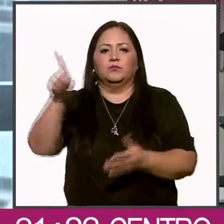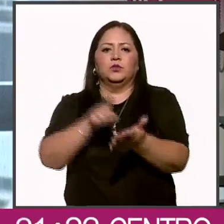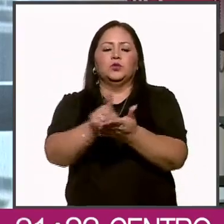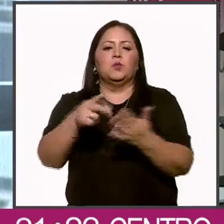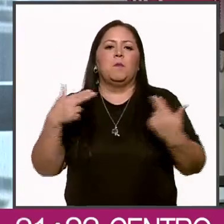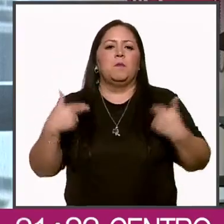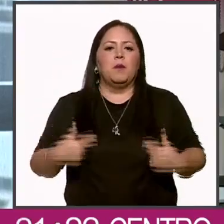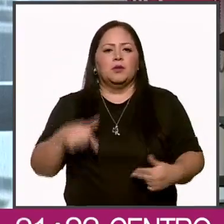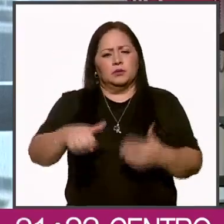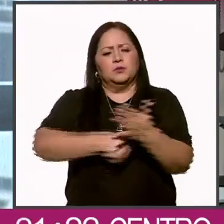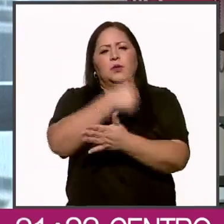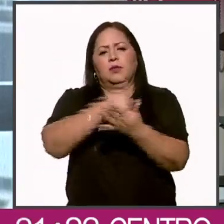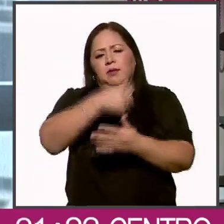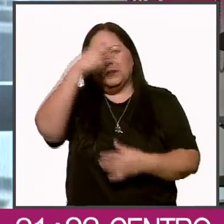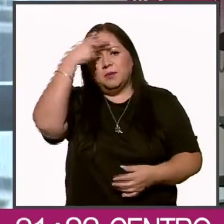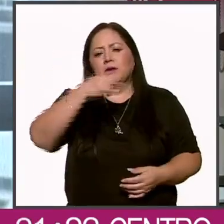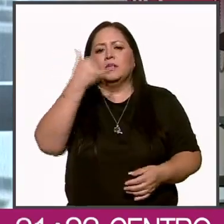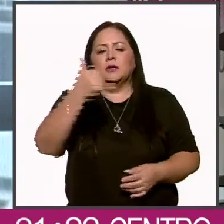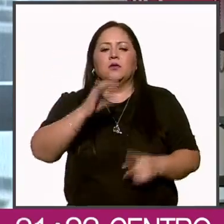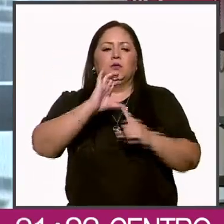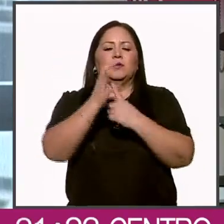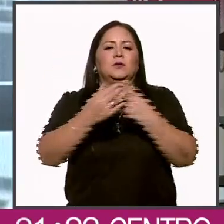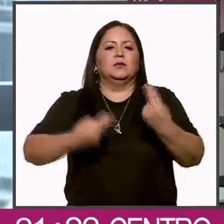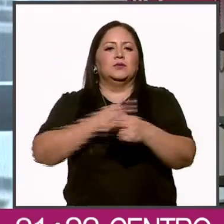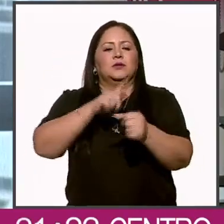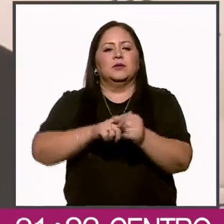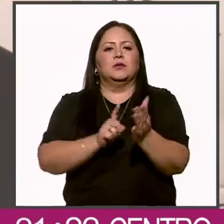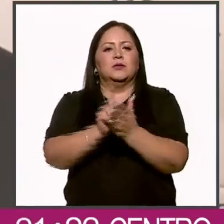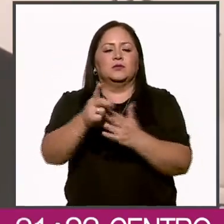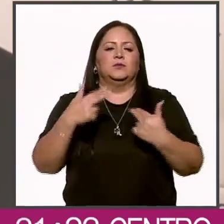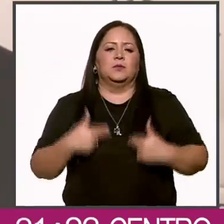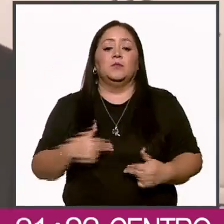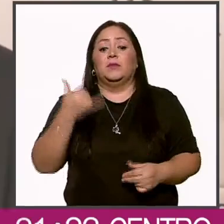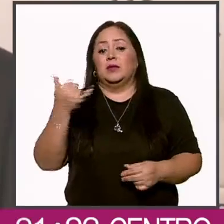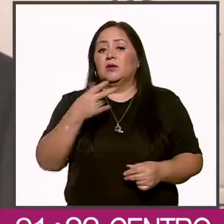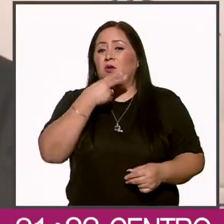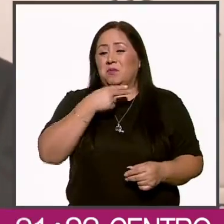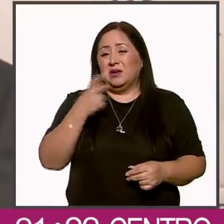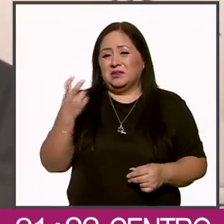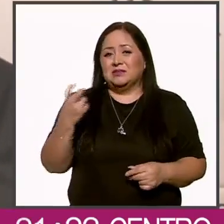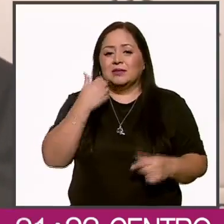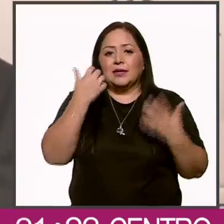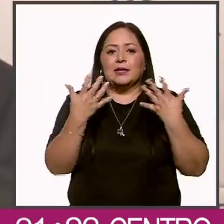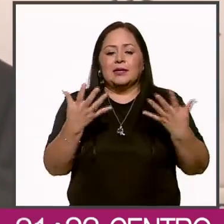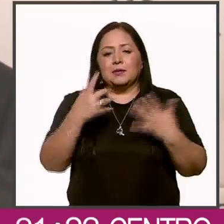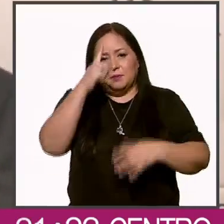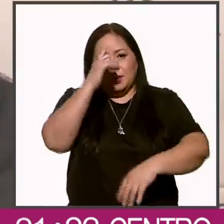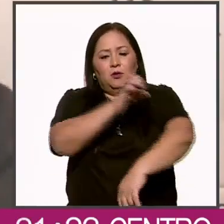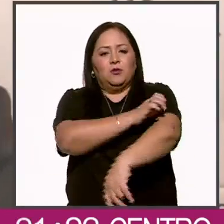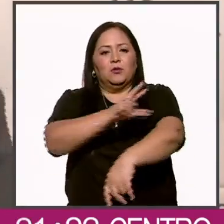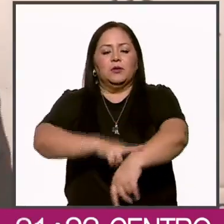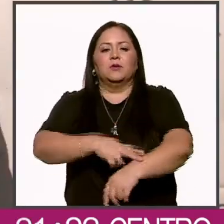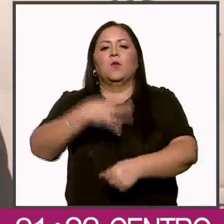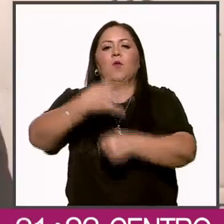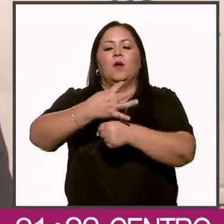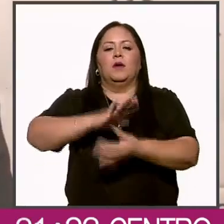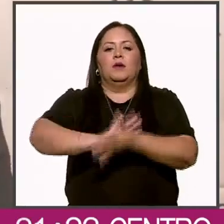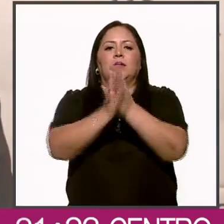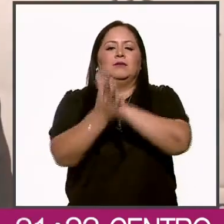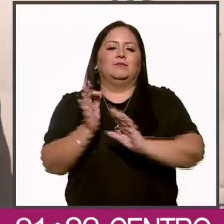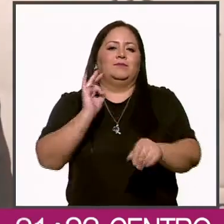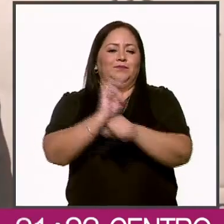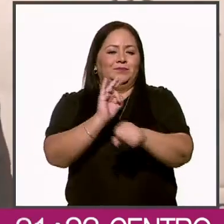de Derechos Humanos de la Ciudad de México y en la Comisión Nacional de Derechos Humanos. Zamora es uno de los aspirantes a coordinar los comités en